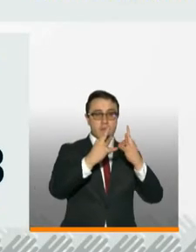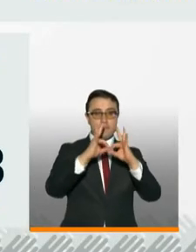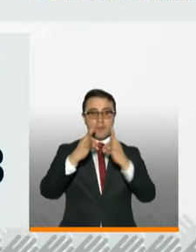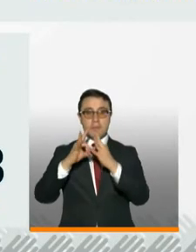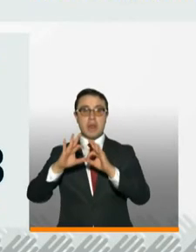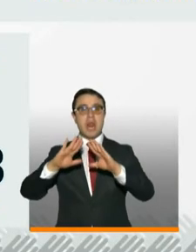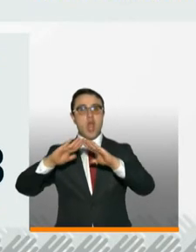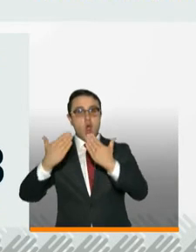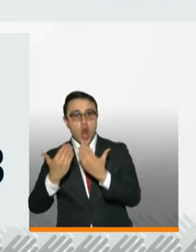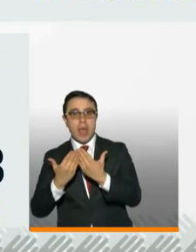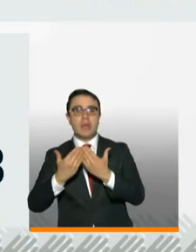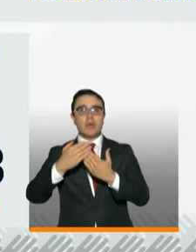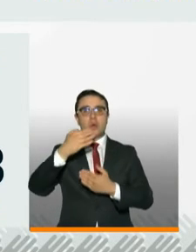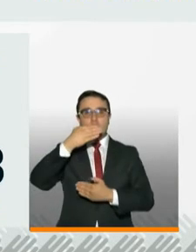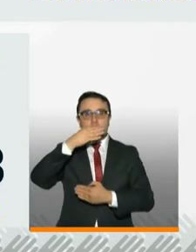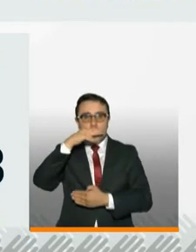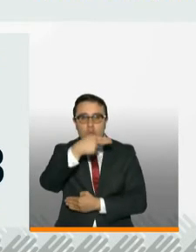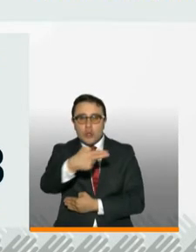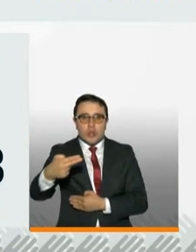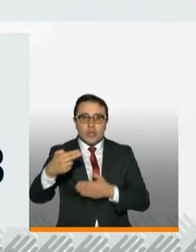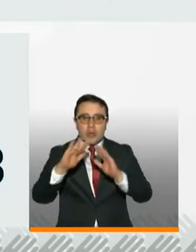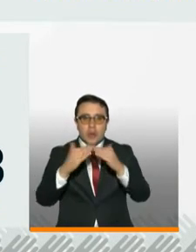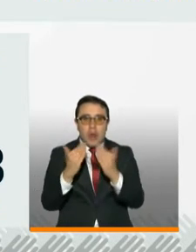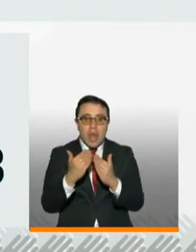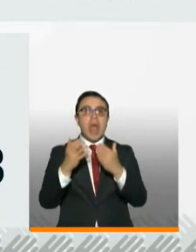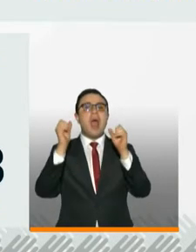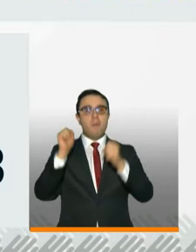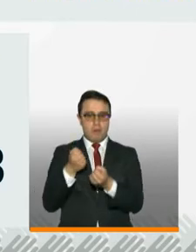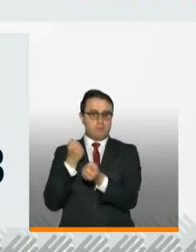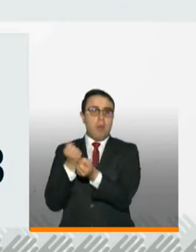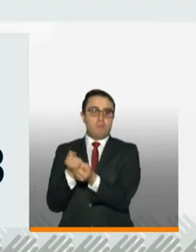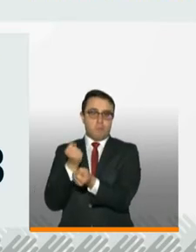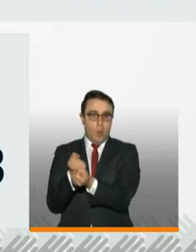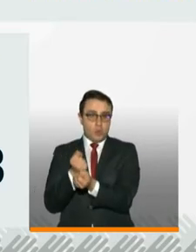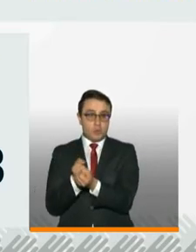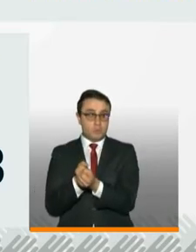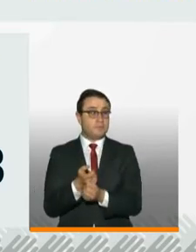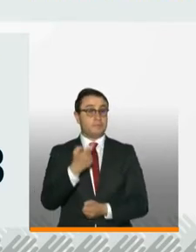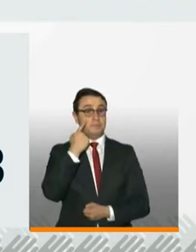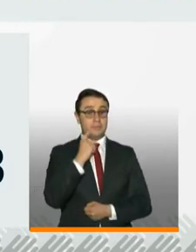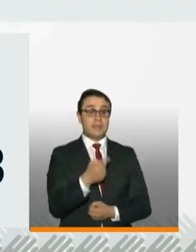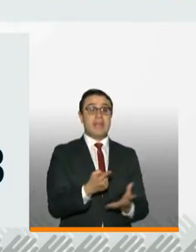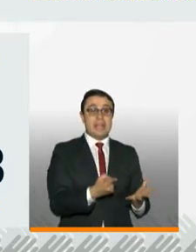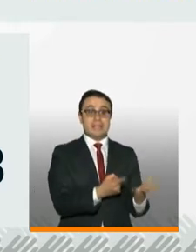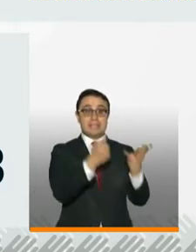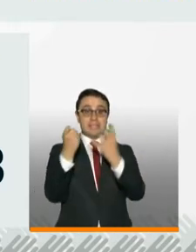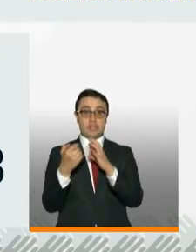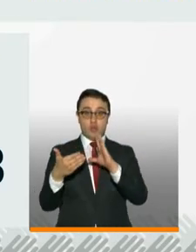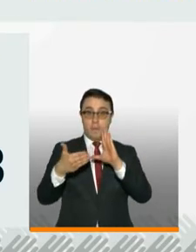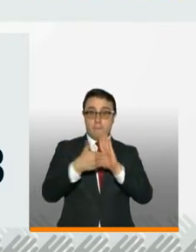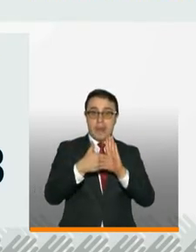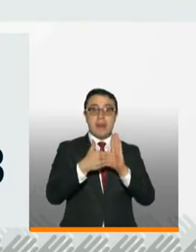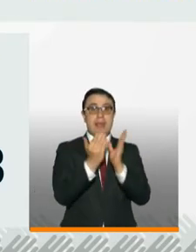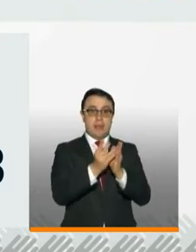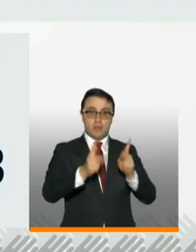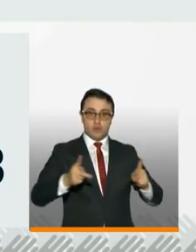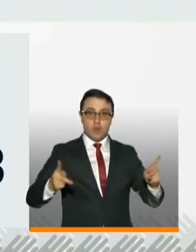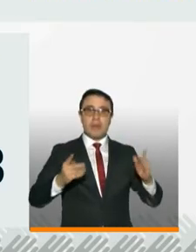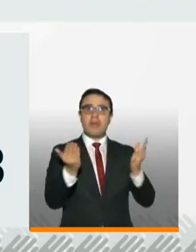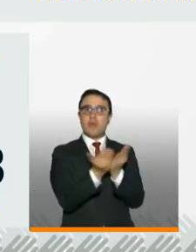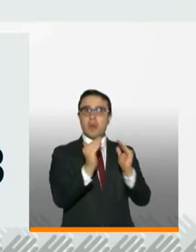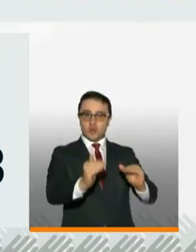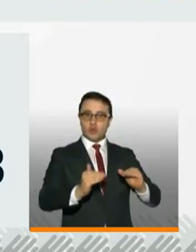de colegios y de jardines la posibilidad de continuar con estos apoyos. A más de 600 mil estudiantes de educación superior